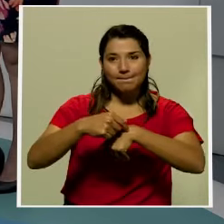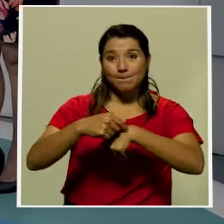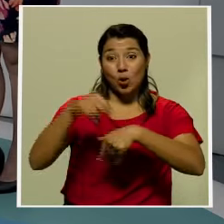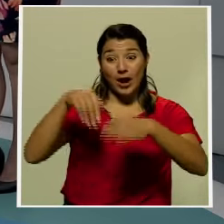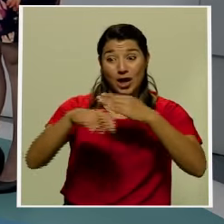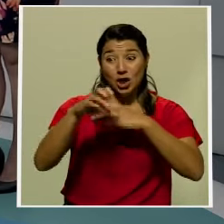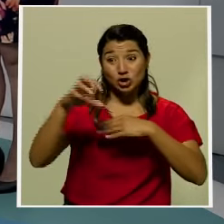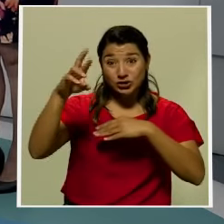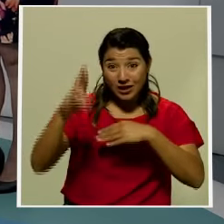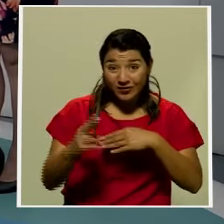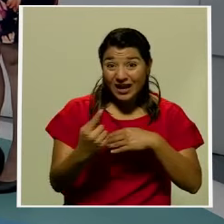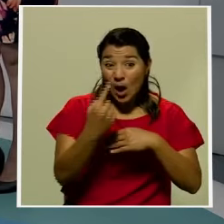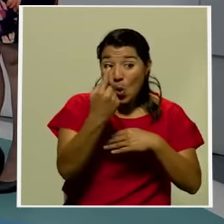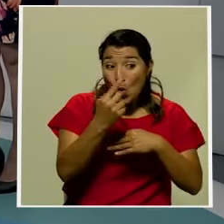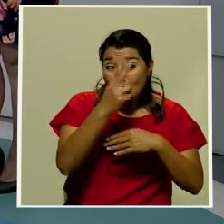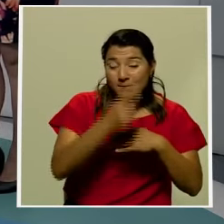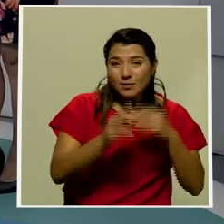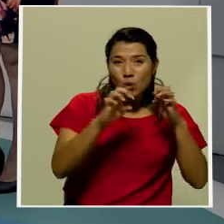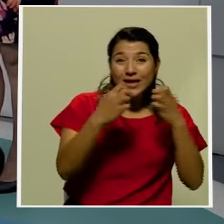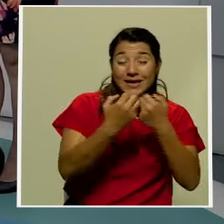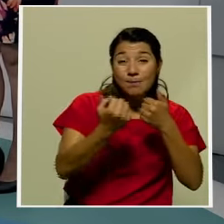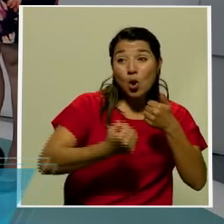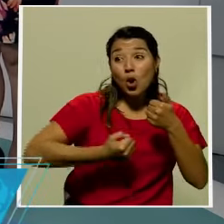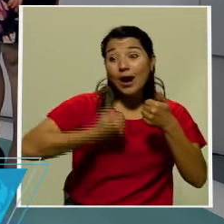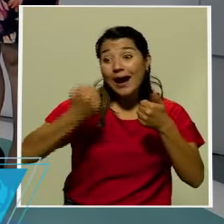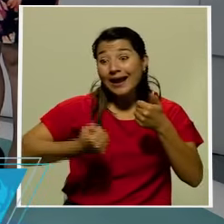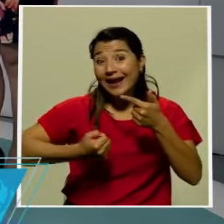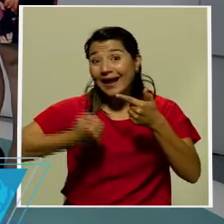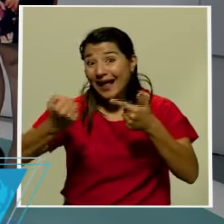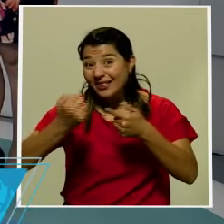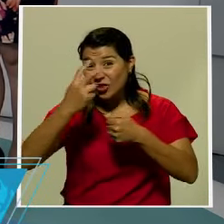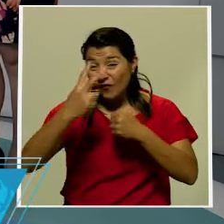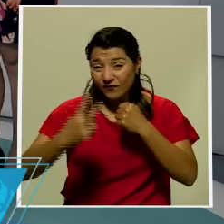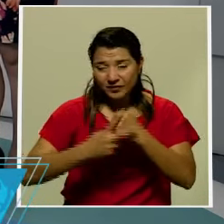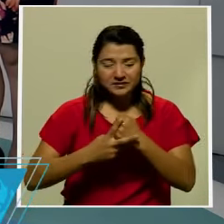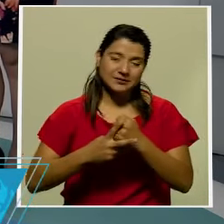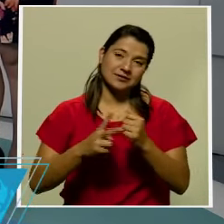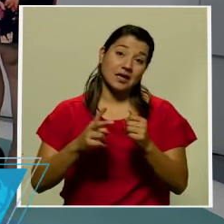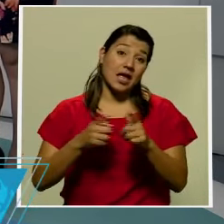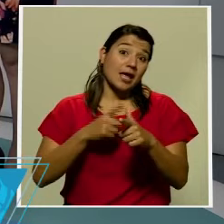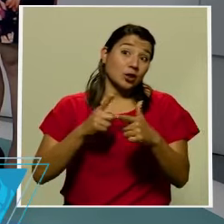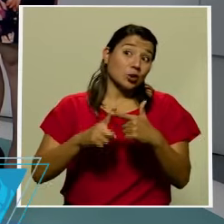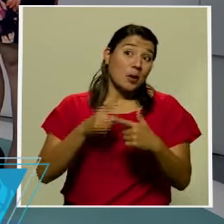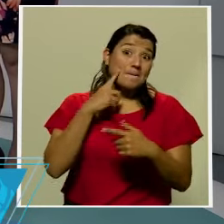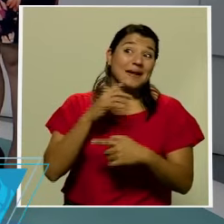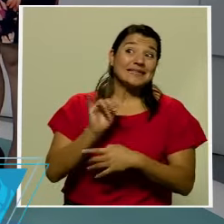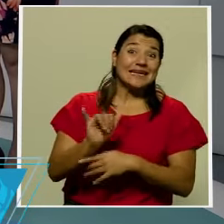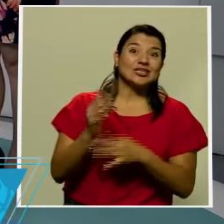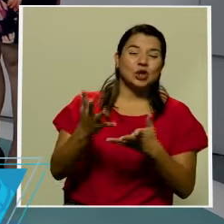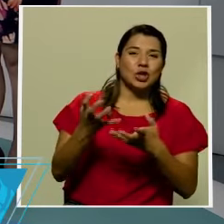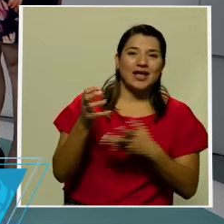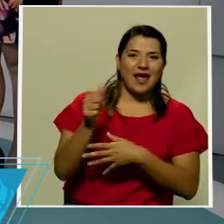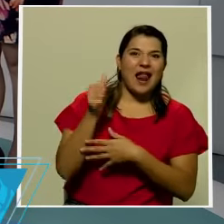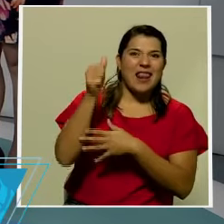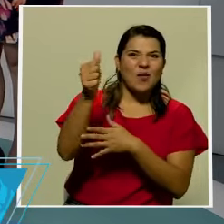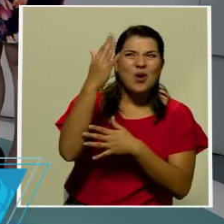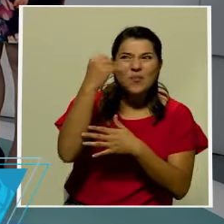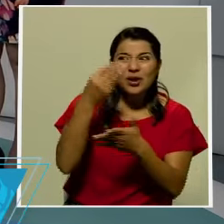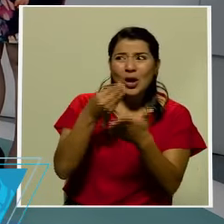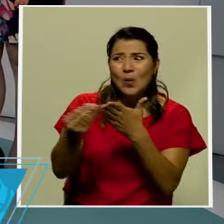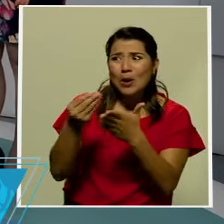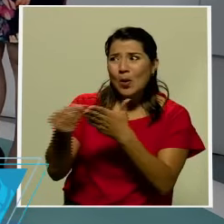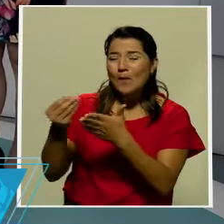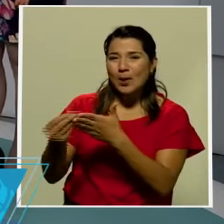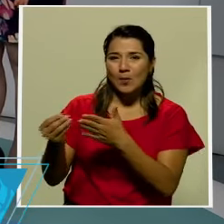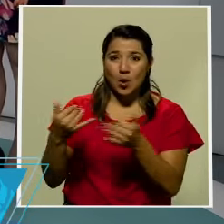Pero bueno, eso vamos a tener que verlo cuando empiecen los partidos porque ahí es. Ahí es, los partidos y los campeonatos se